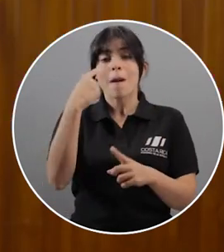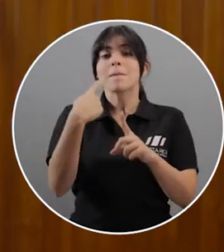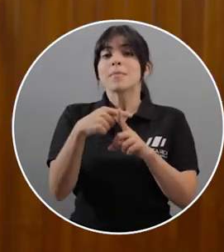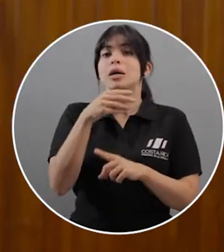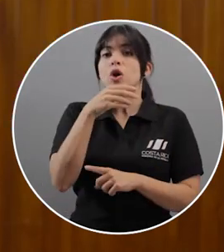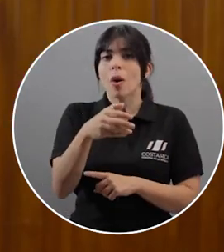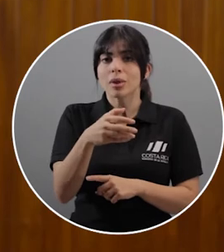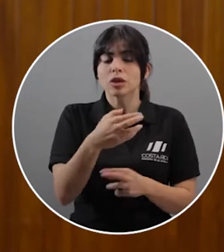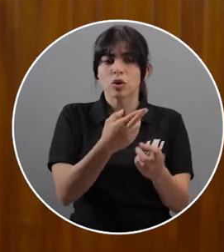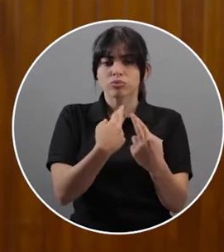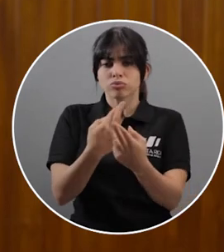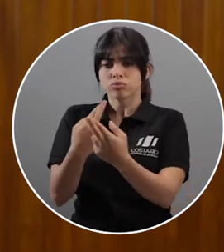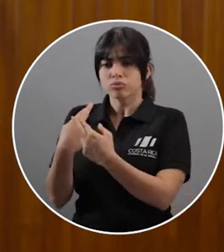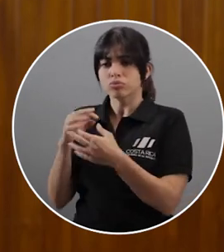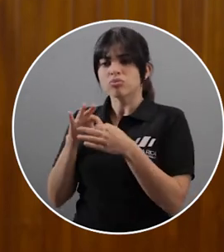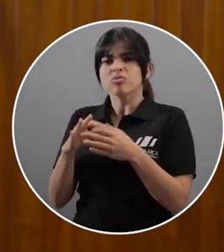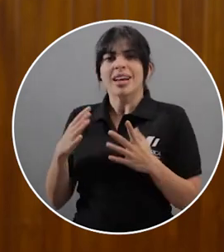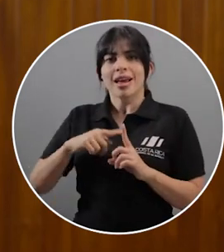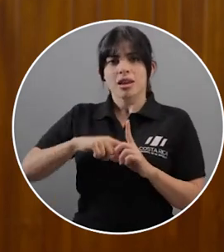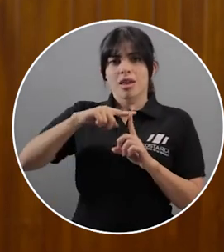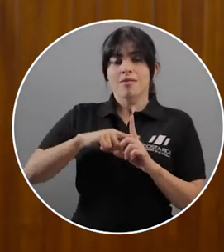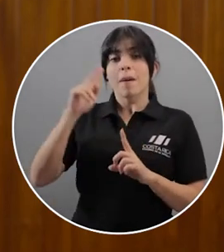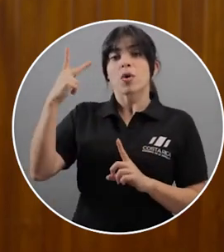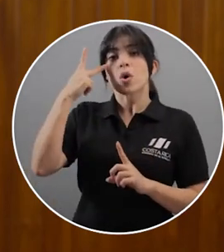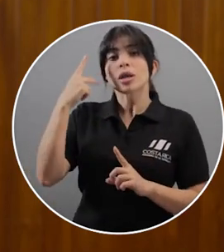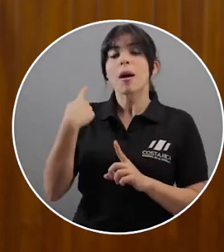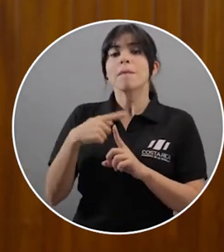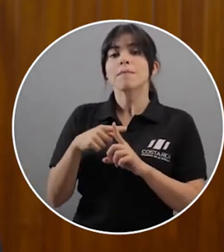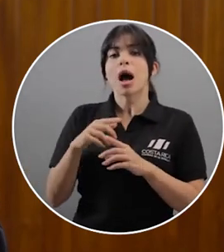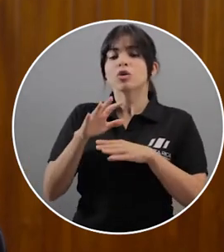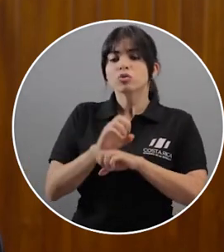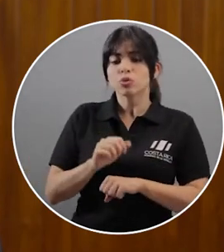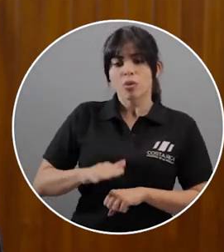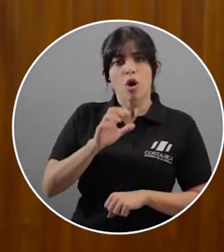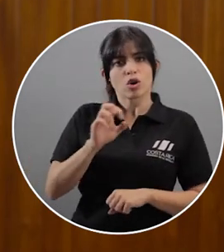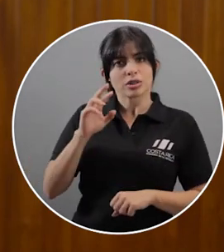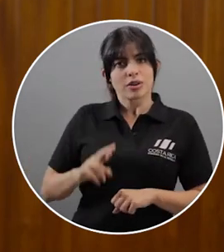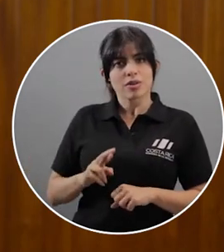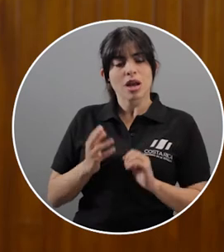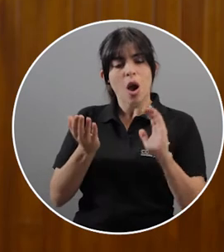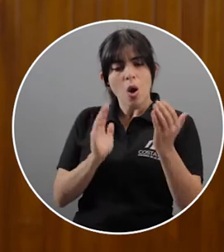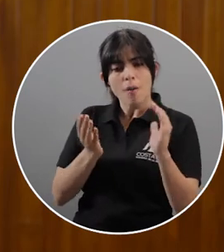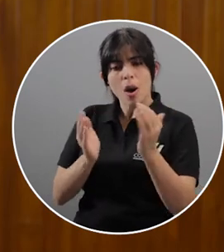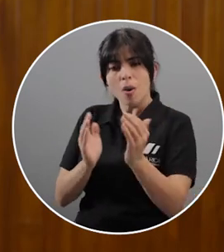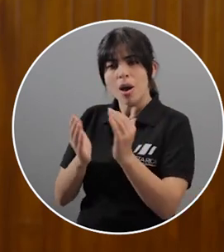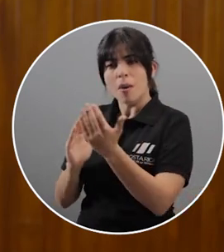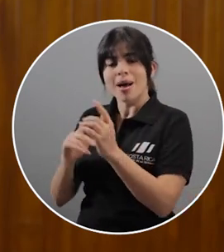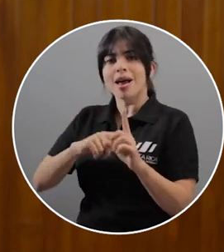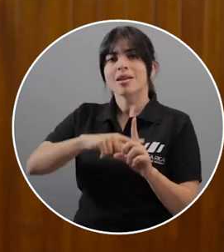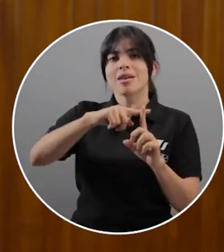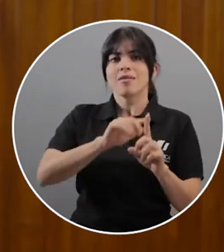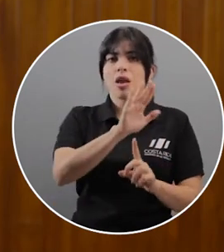recomendación respecto al nivel de las políticas y prácticas de Costa Rica vis a vis con los